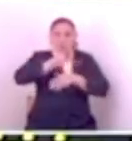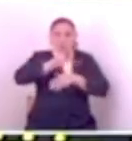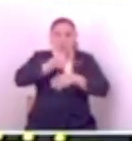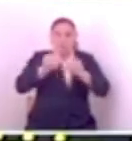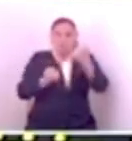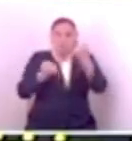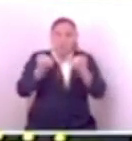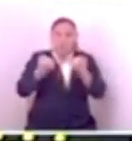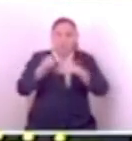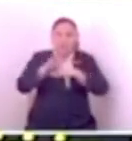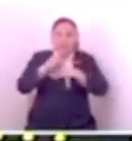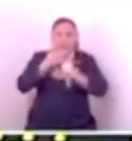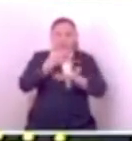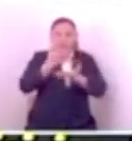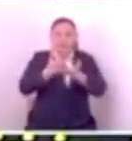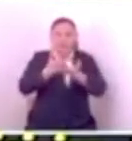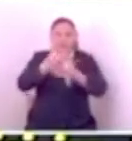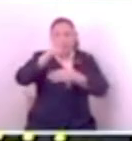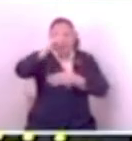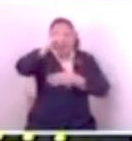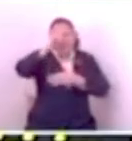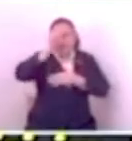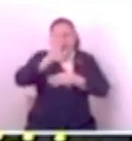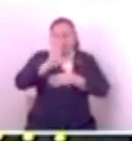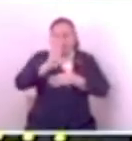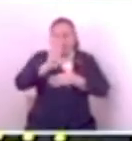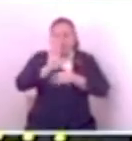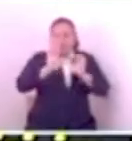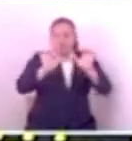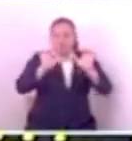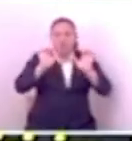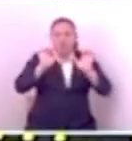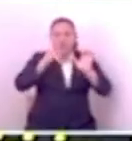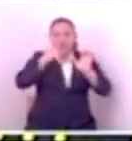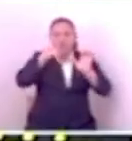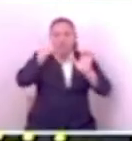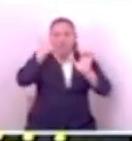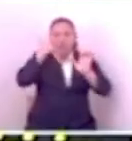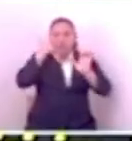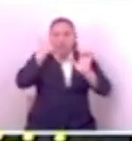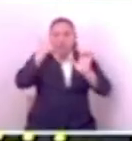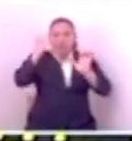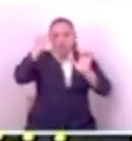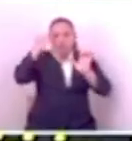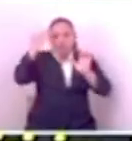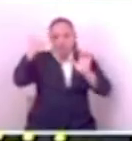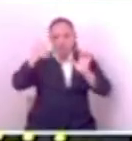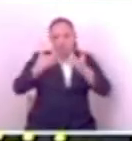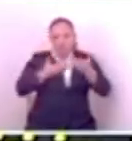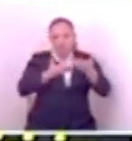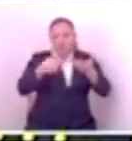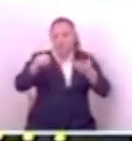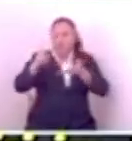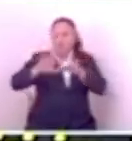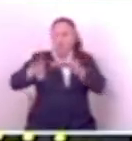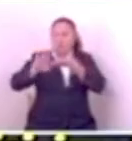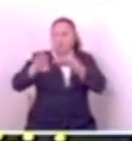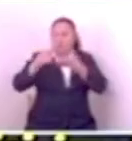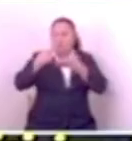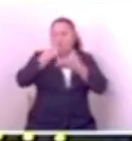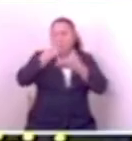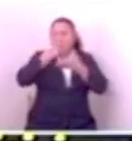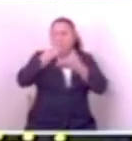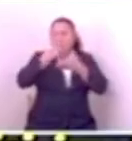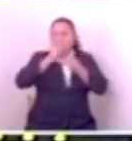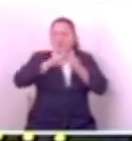Todas las tardes después de que llegaba a trabajar, iba con sus dos niñas. De verdad, a la tienda, a comprarle galletas,